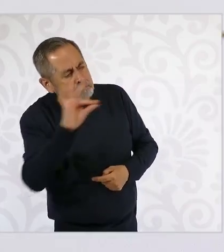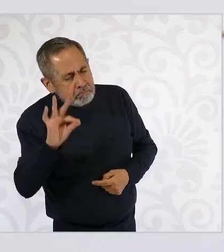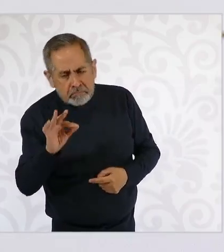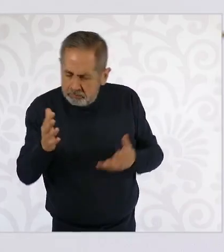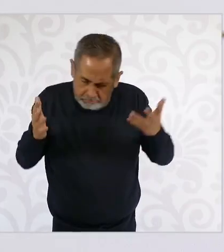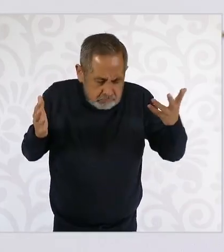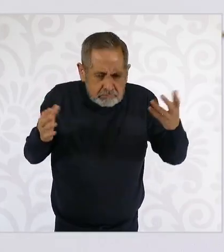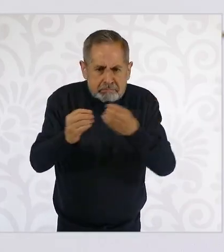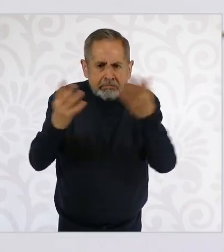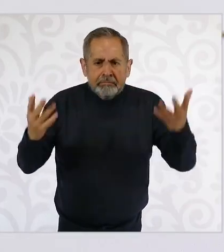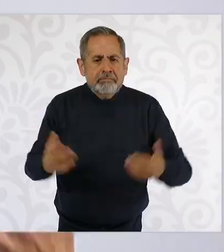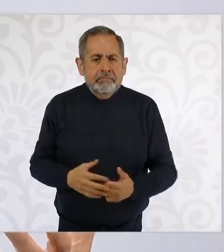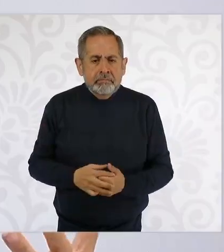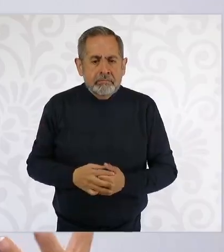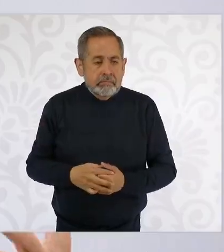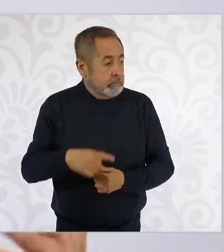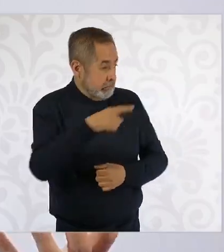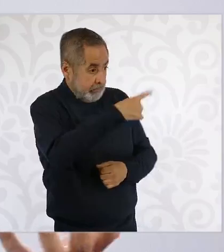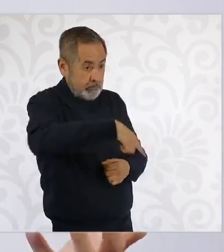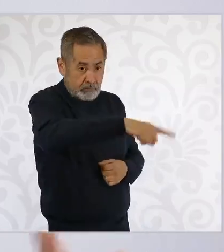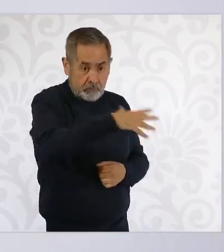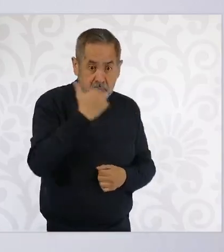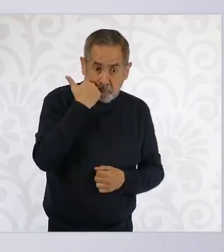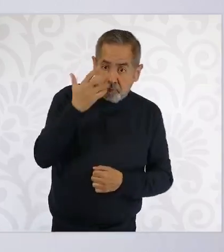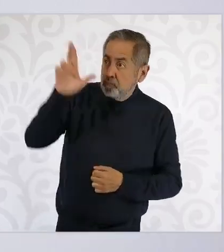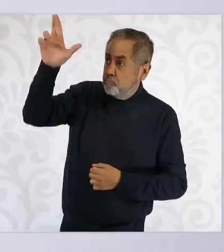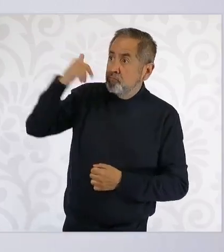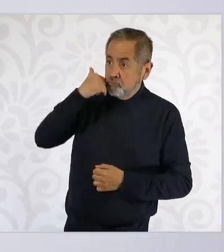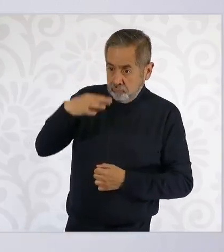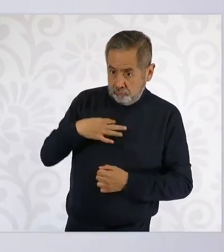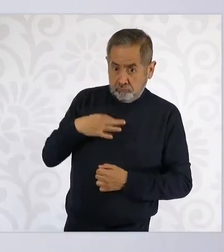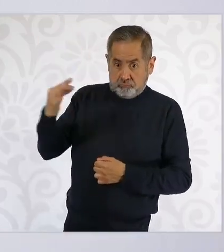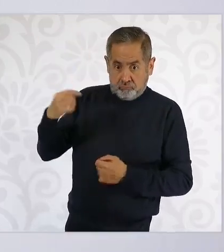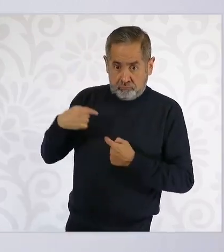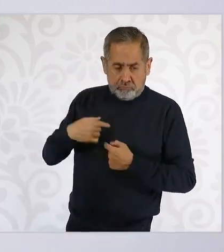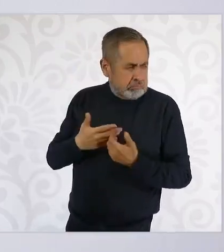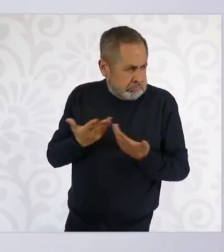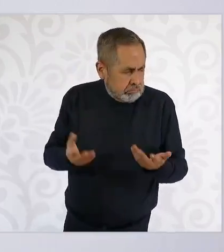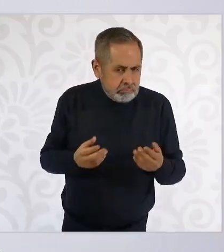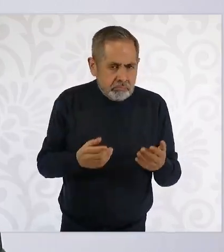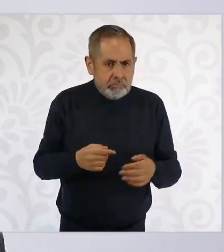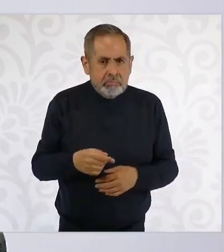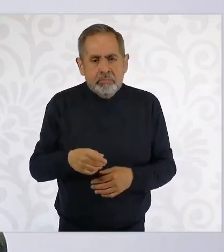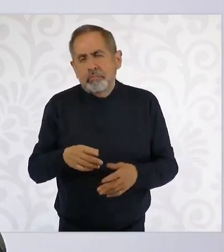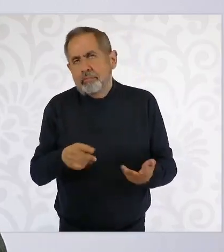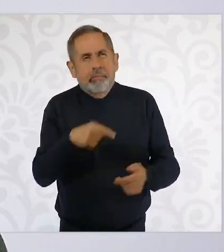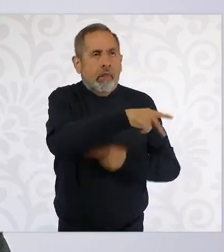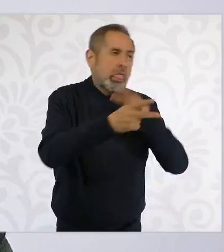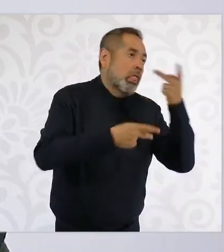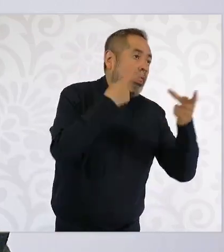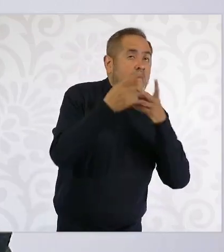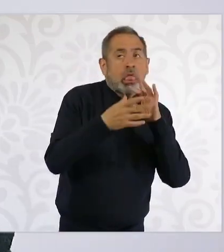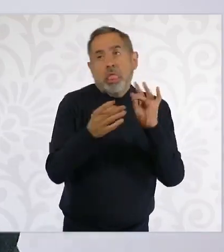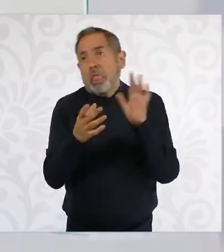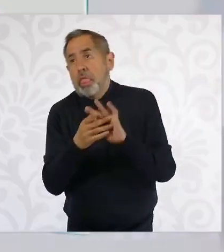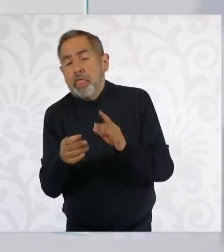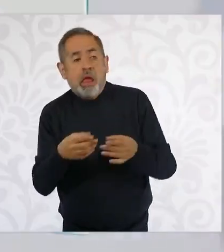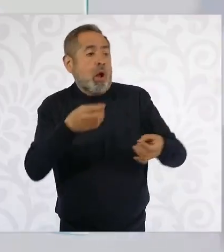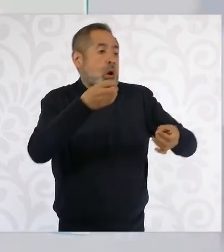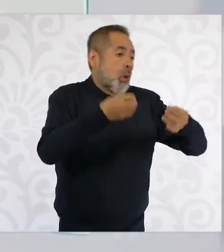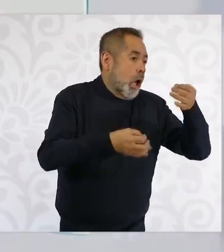¿Qué tienen que cumplir quienes van a participar? Porque también es eso, ¿no? No es que van a llegar jueces,